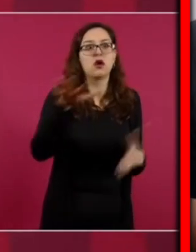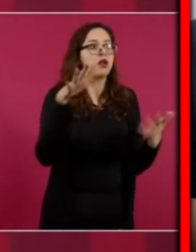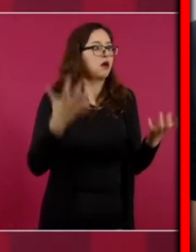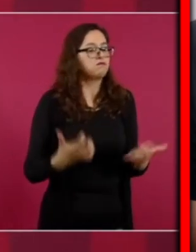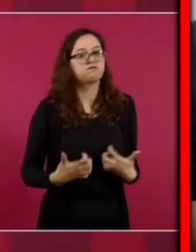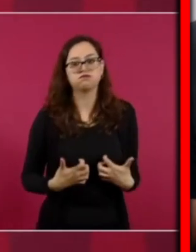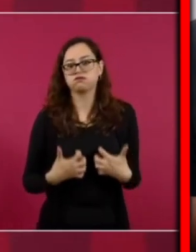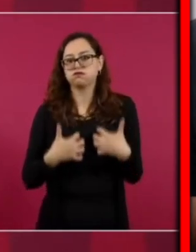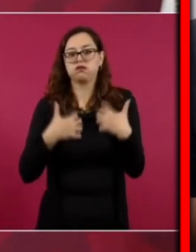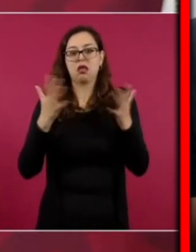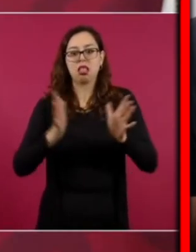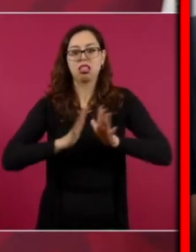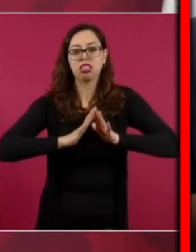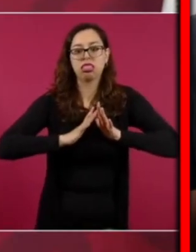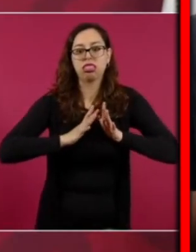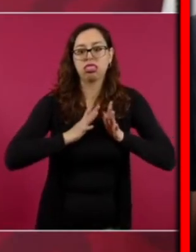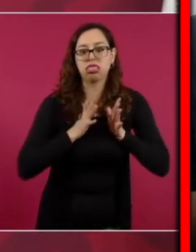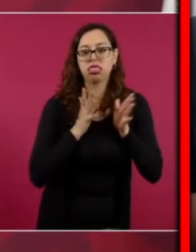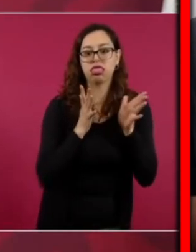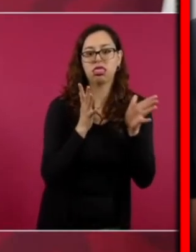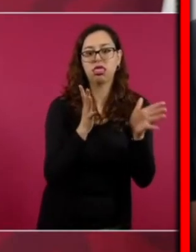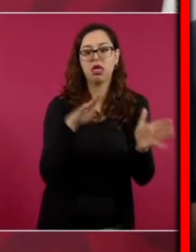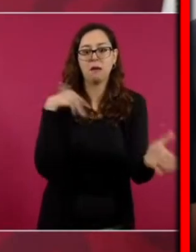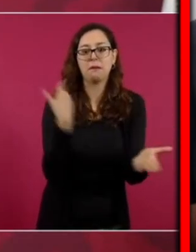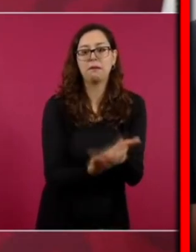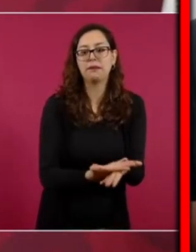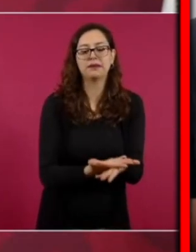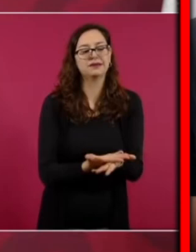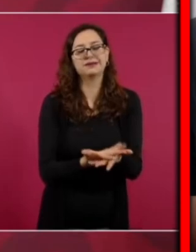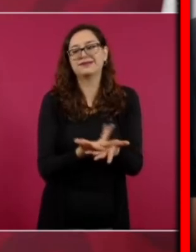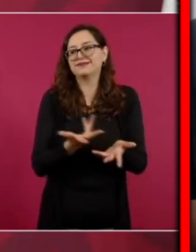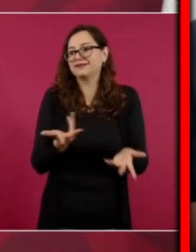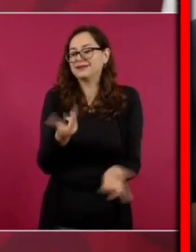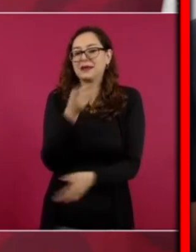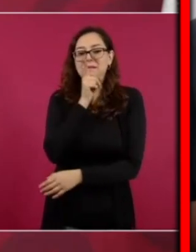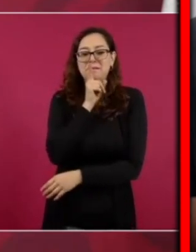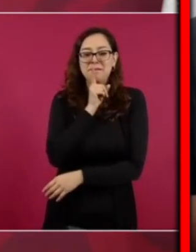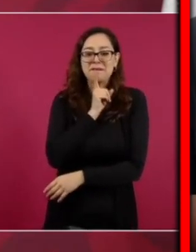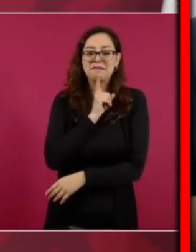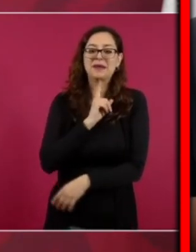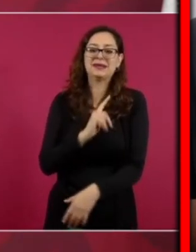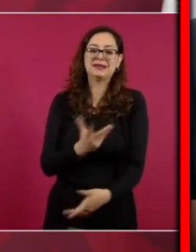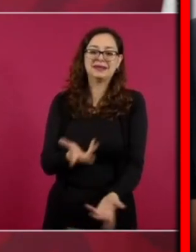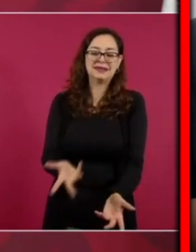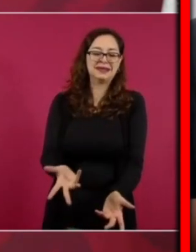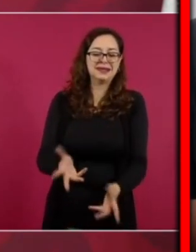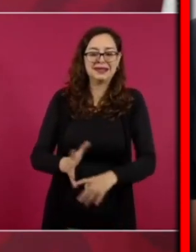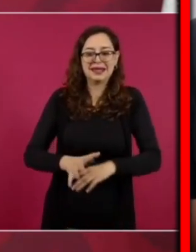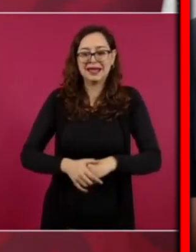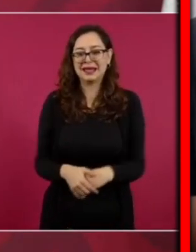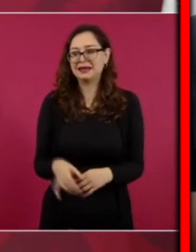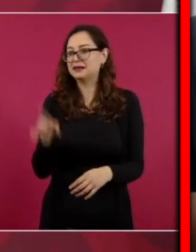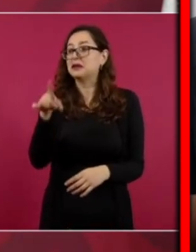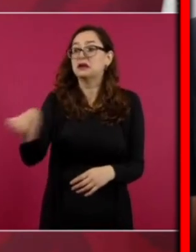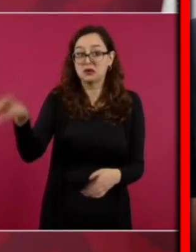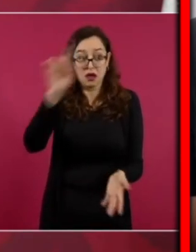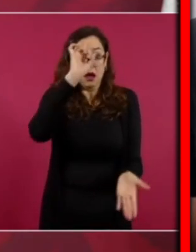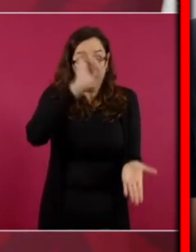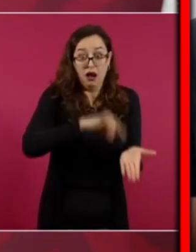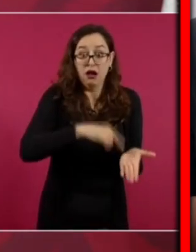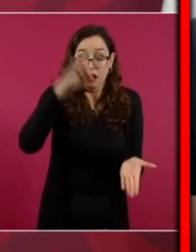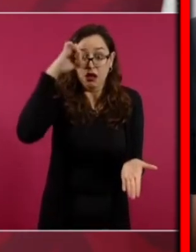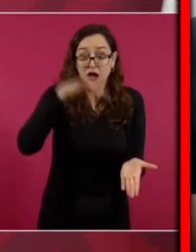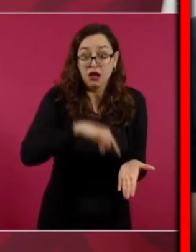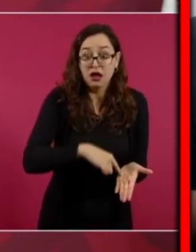el día de hoy en la mañanera antes de poner la información los invitamos a que se suscriban a este canal que activen la